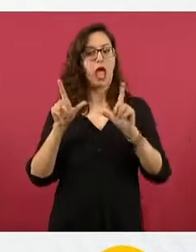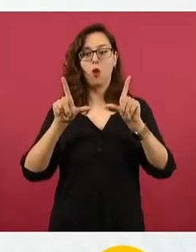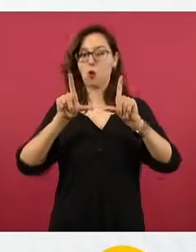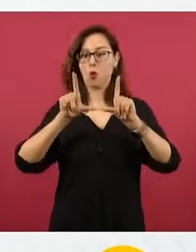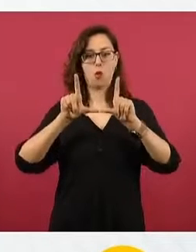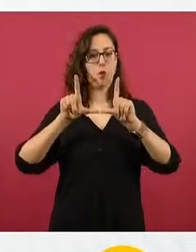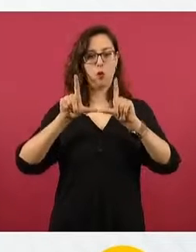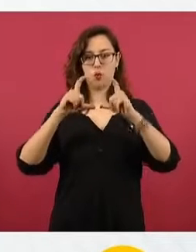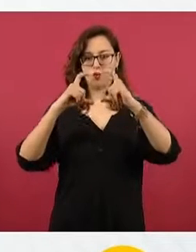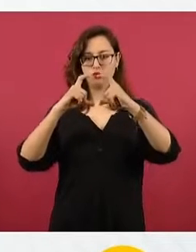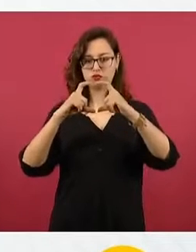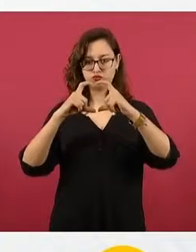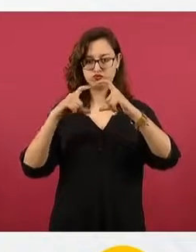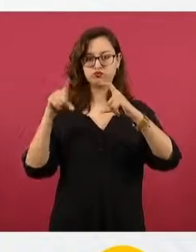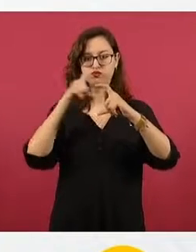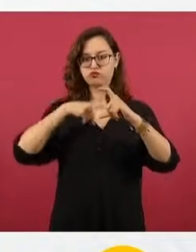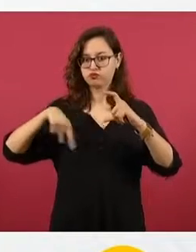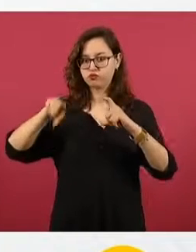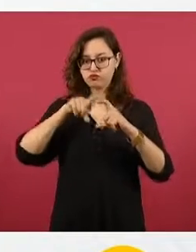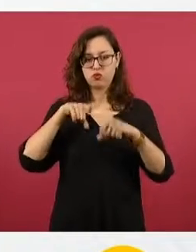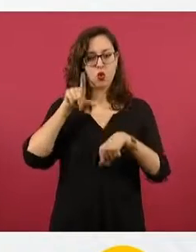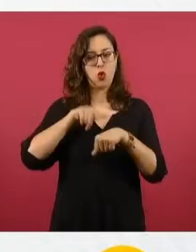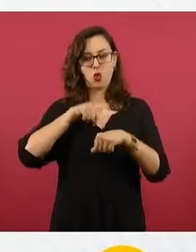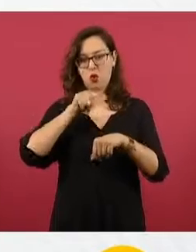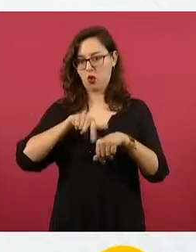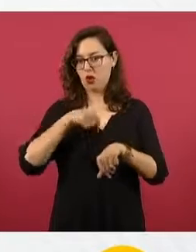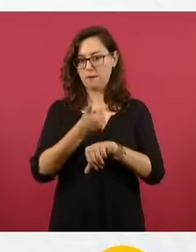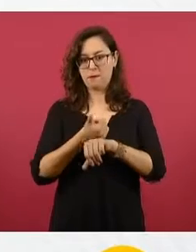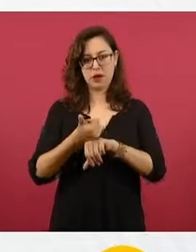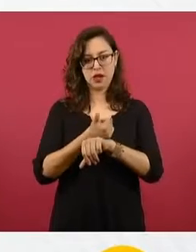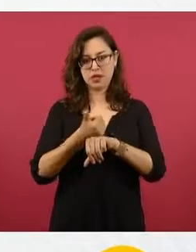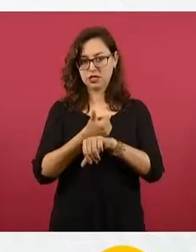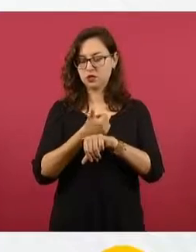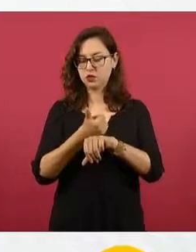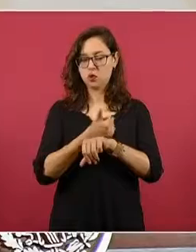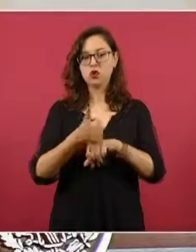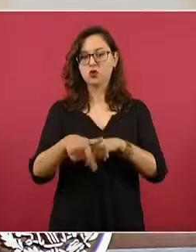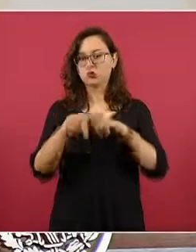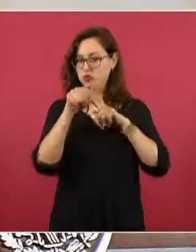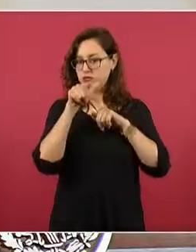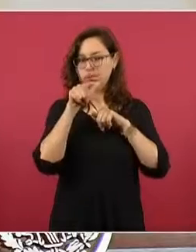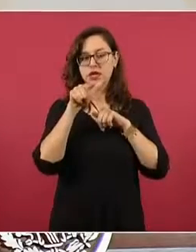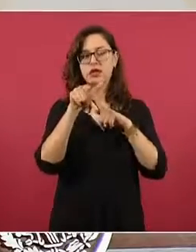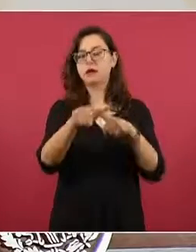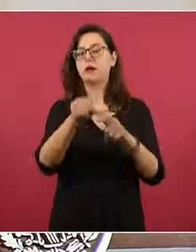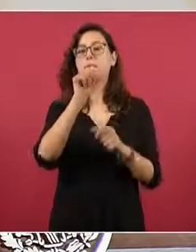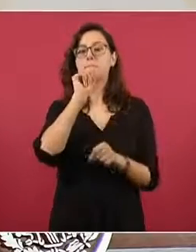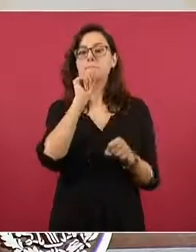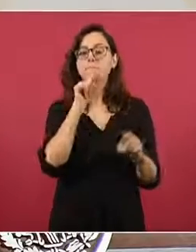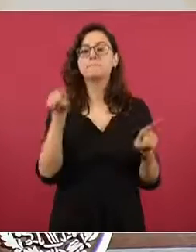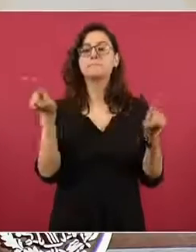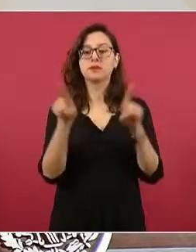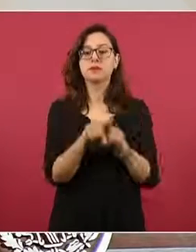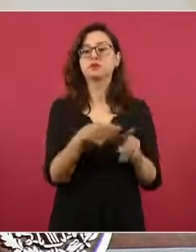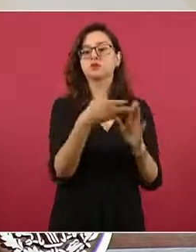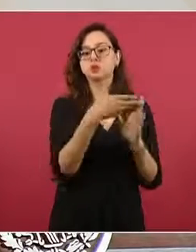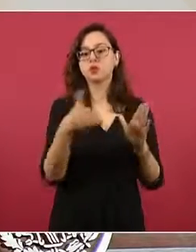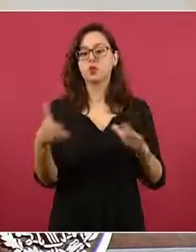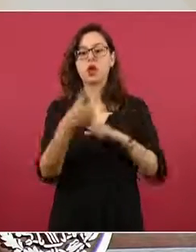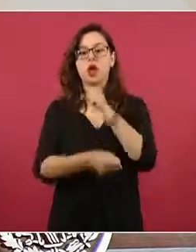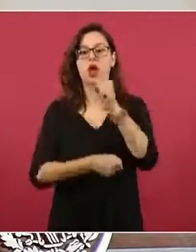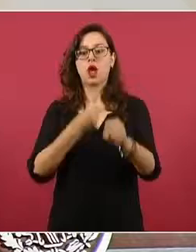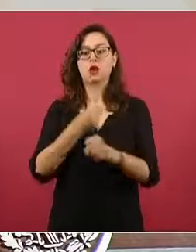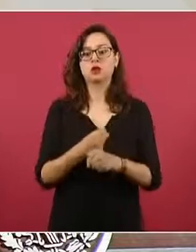en donde ya no cambiaremos los colores, sino solamente la estacionalidad del año y el semestre que se está